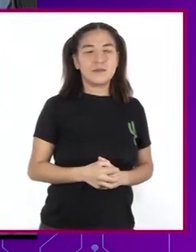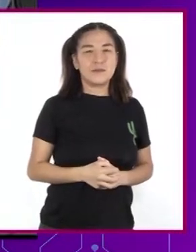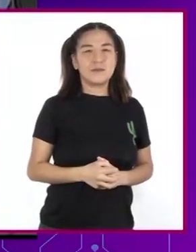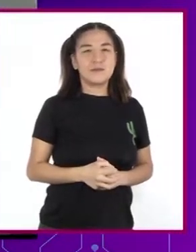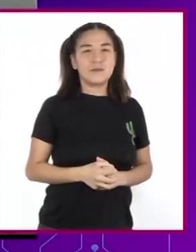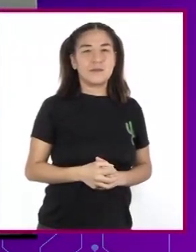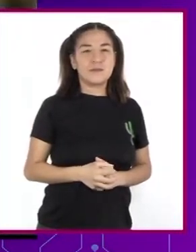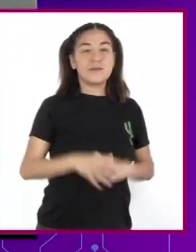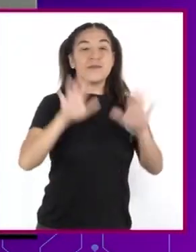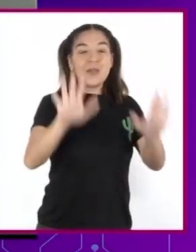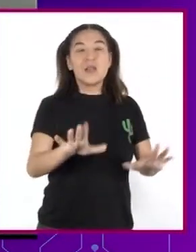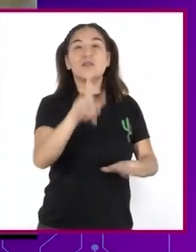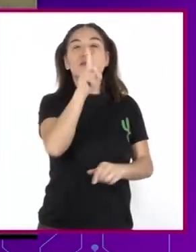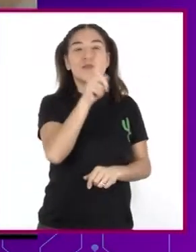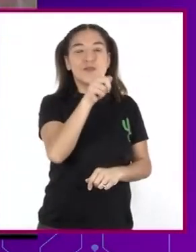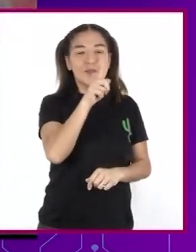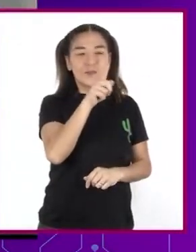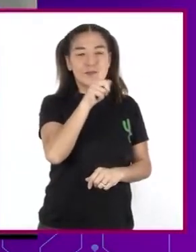¡Silencio!